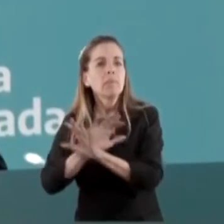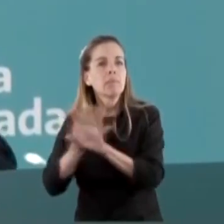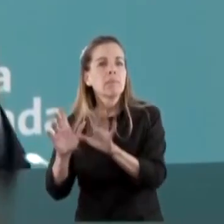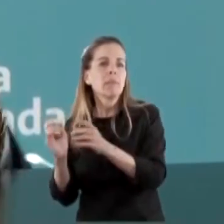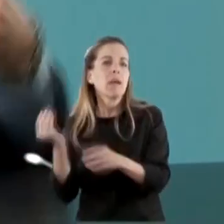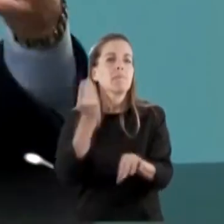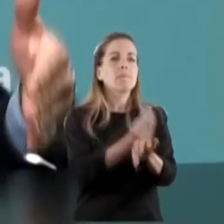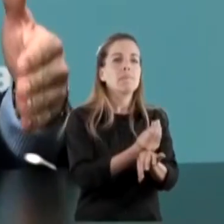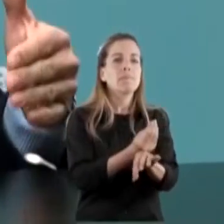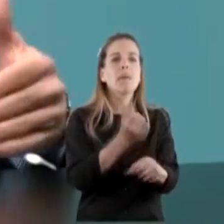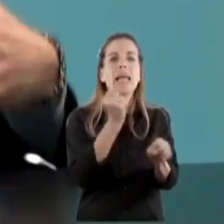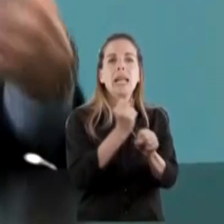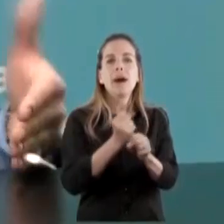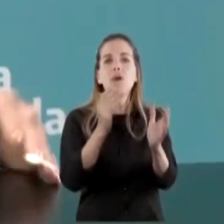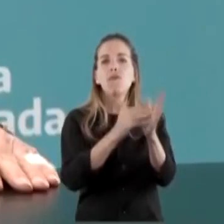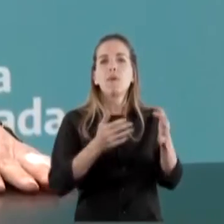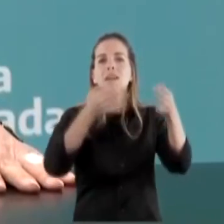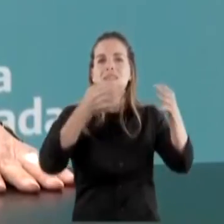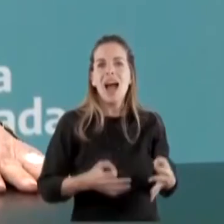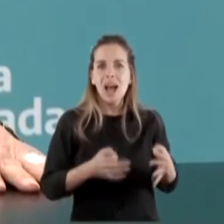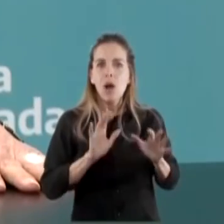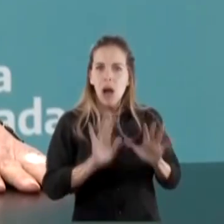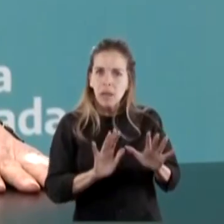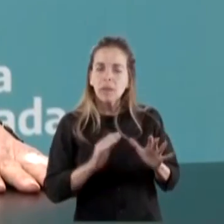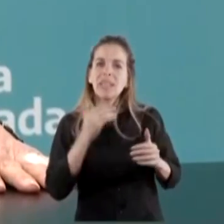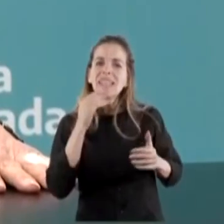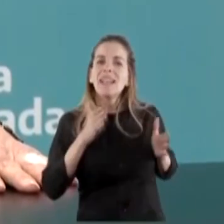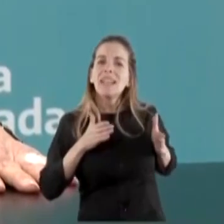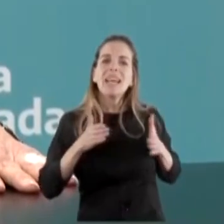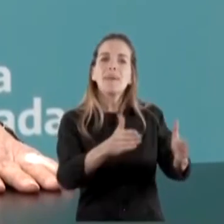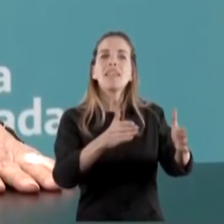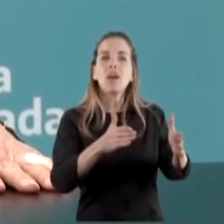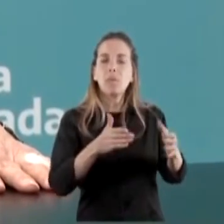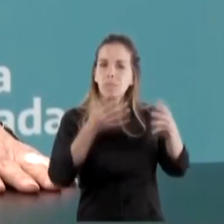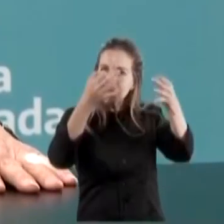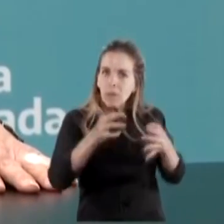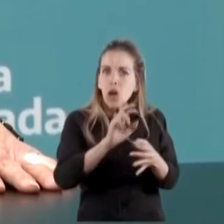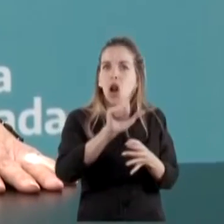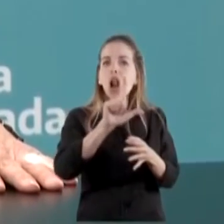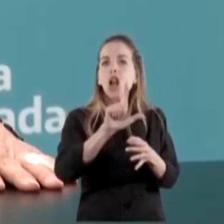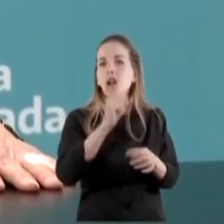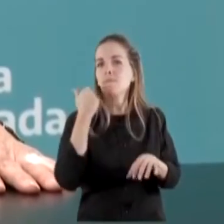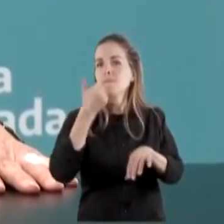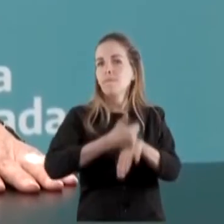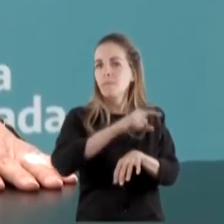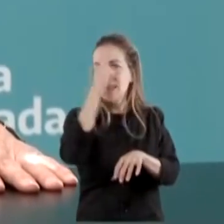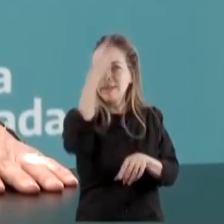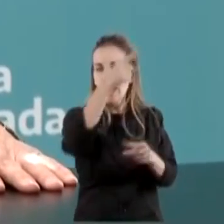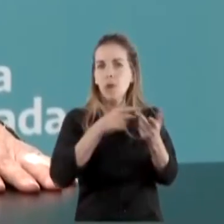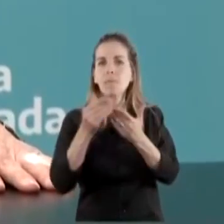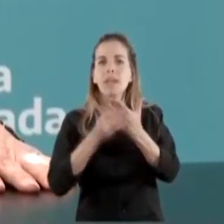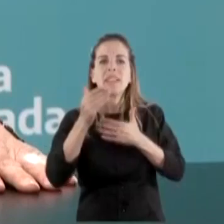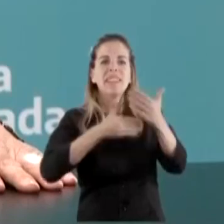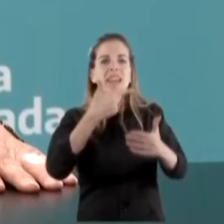en un marco de debate, en un marco de discusión, pero fundamentalmente con mucho más rol del Estado, del Ministerio de Desarrollo Social,